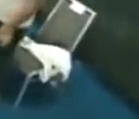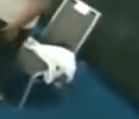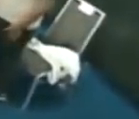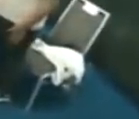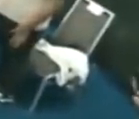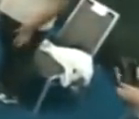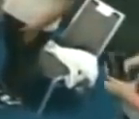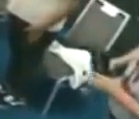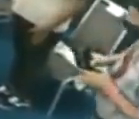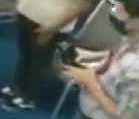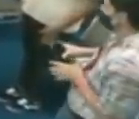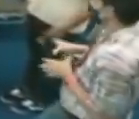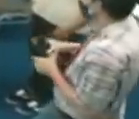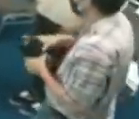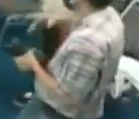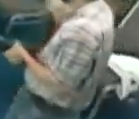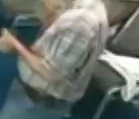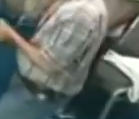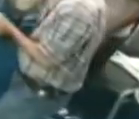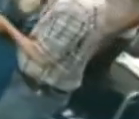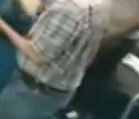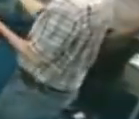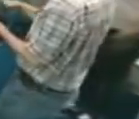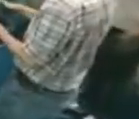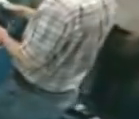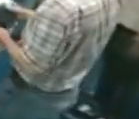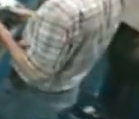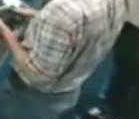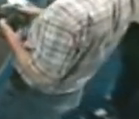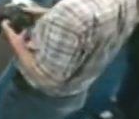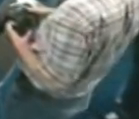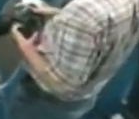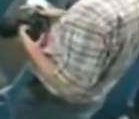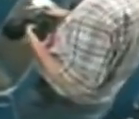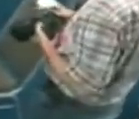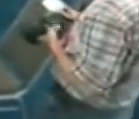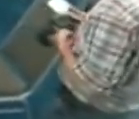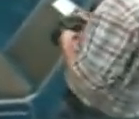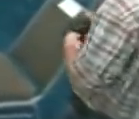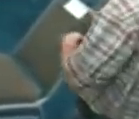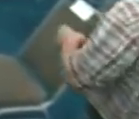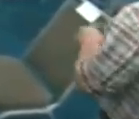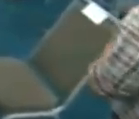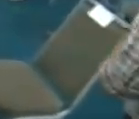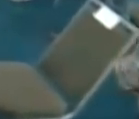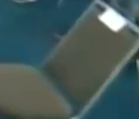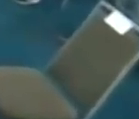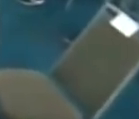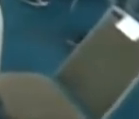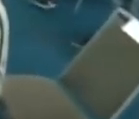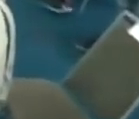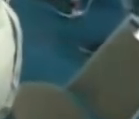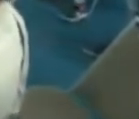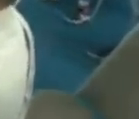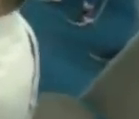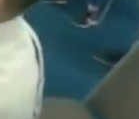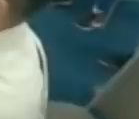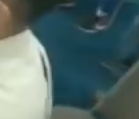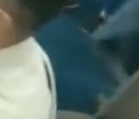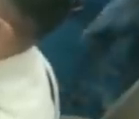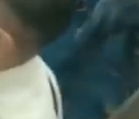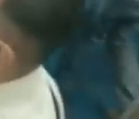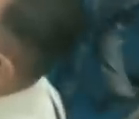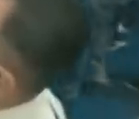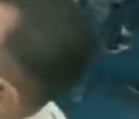ordenó igualmente abrir cinco mil cupos para estudiantes universitarios de américa latina el caribe asia